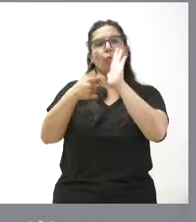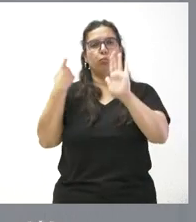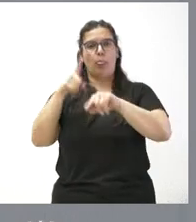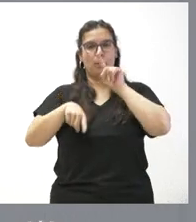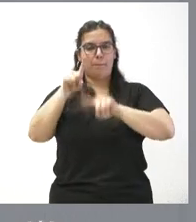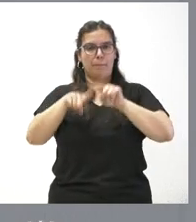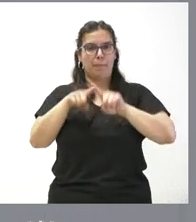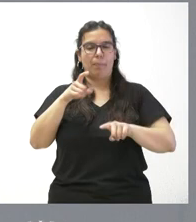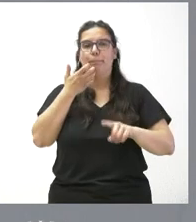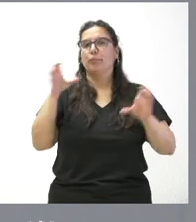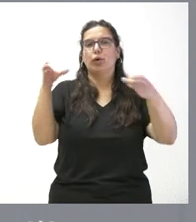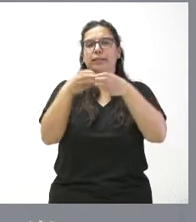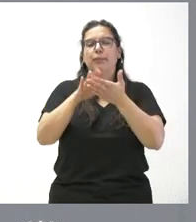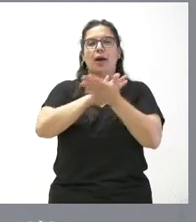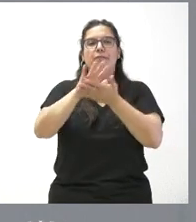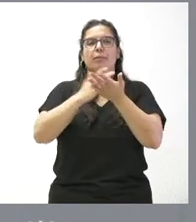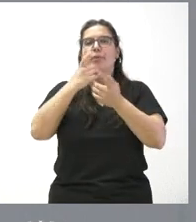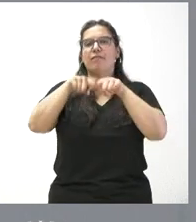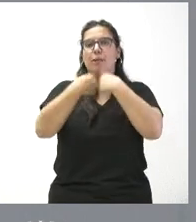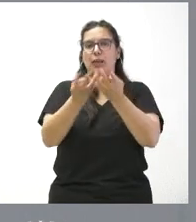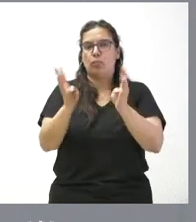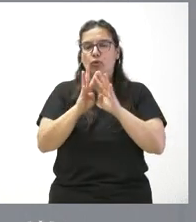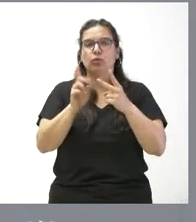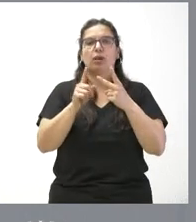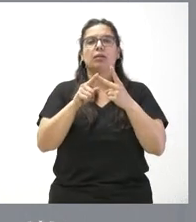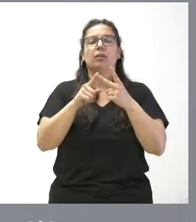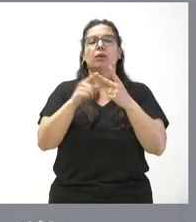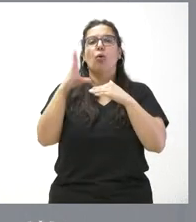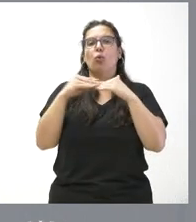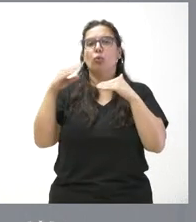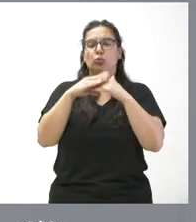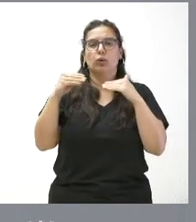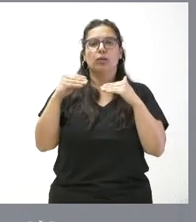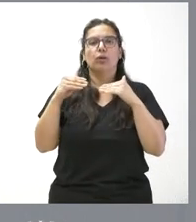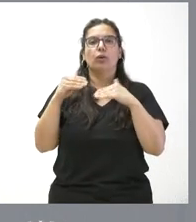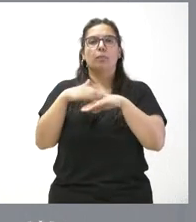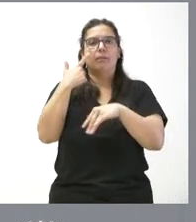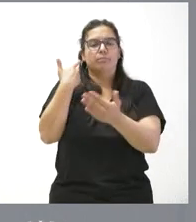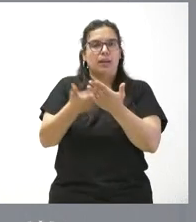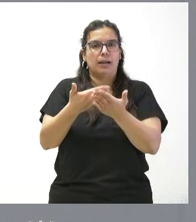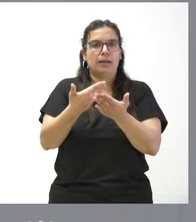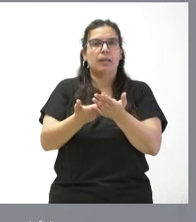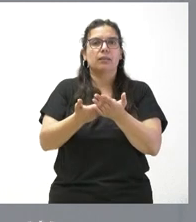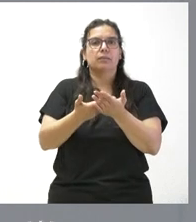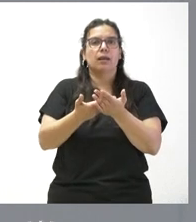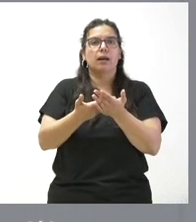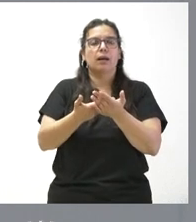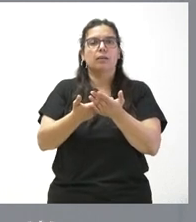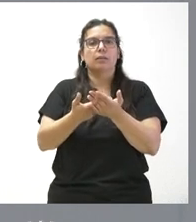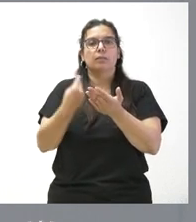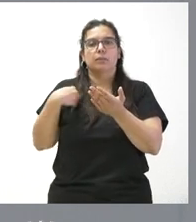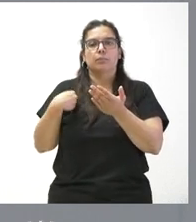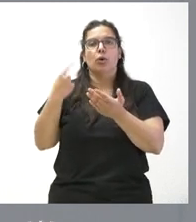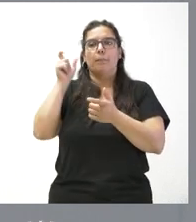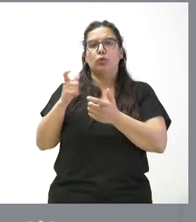de colectivos, hablamos de familias numerosas, hablamos de usuarios que puedan acreditarse a una persona